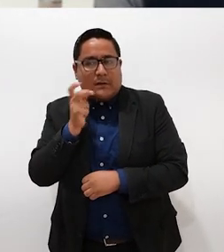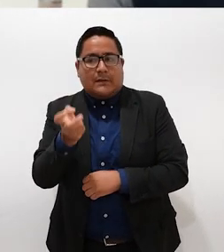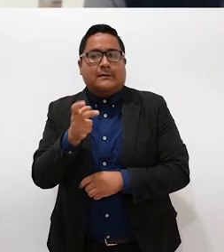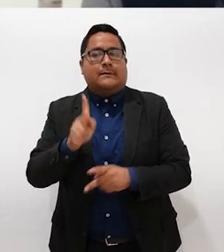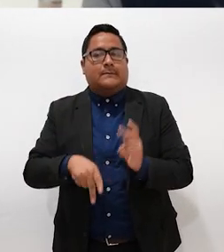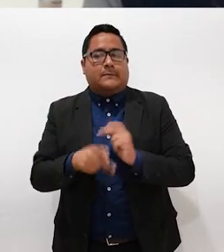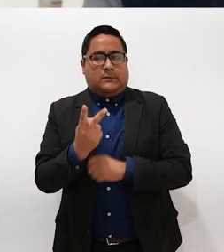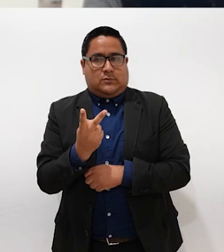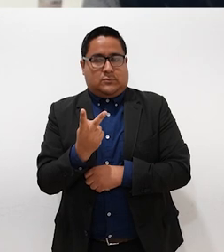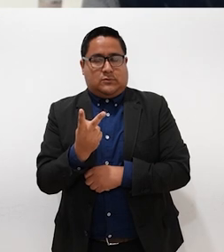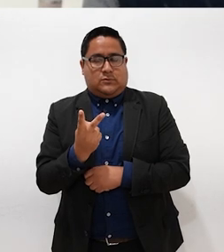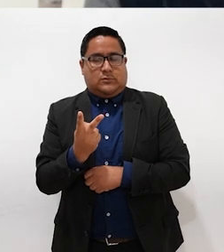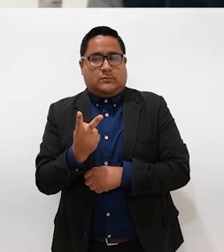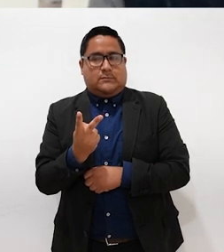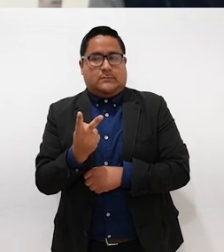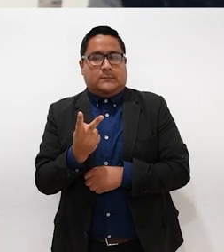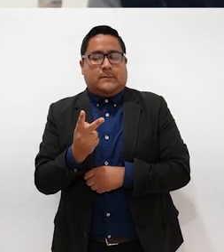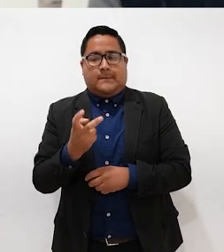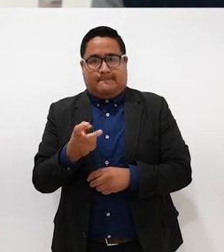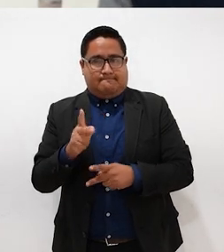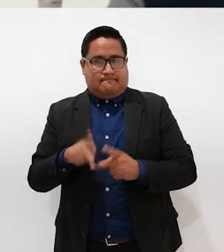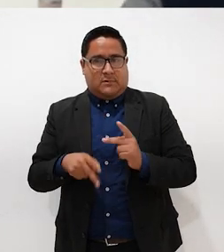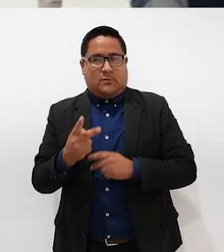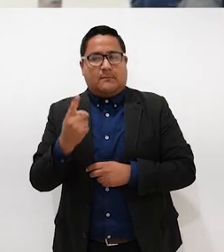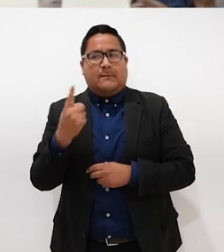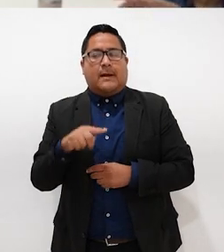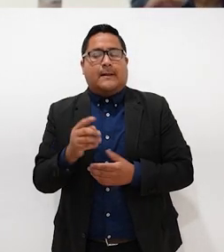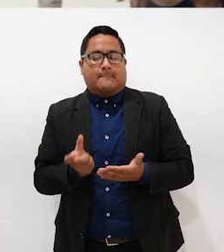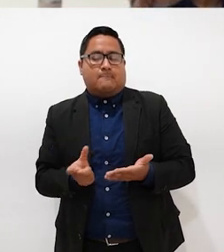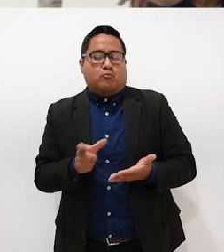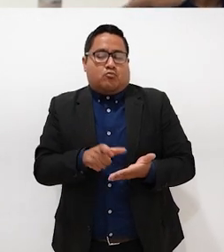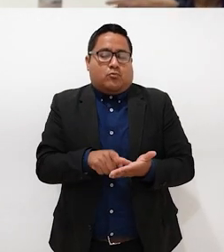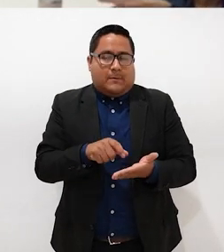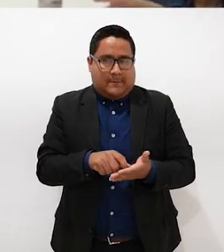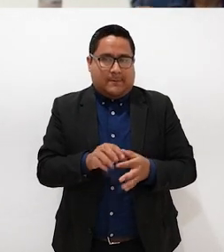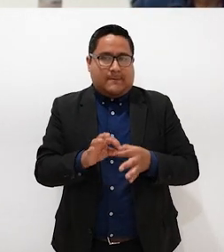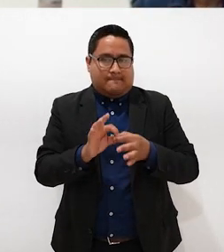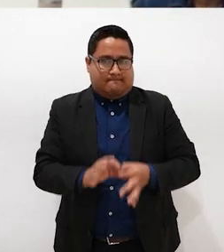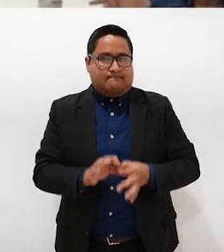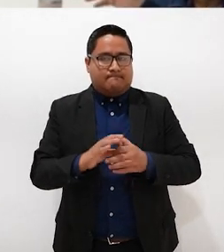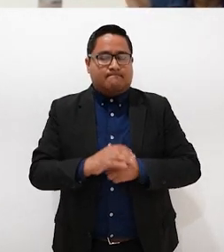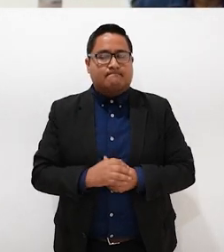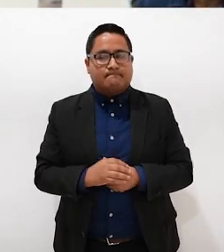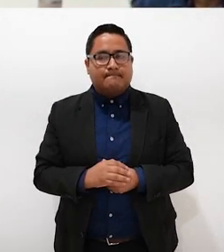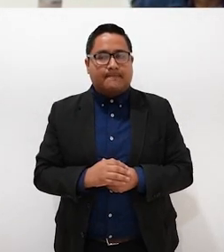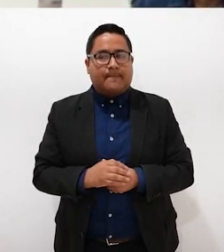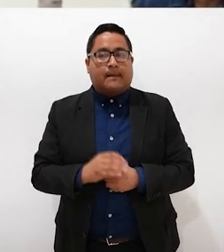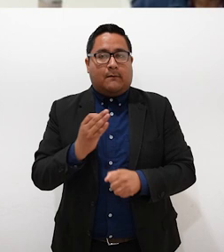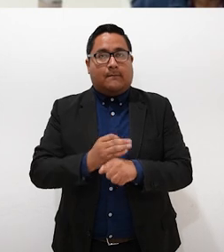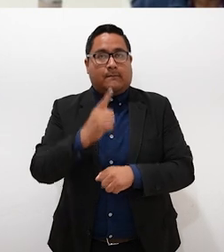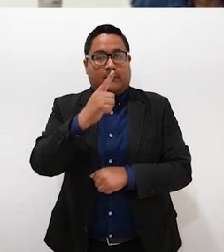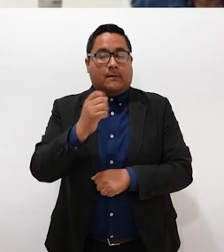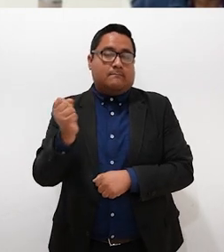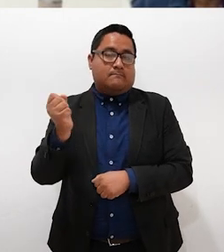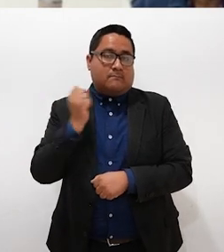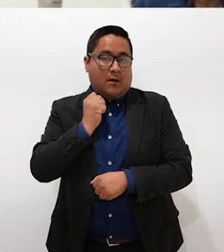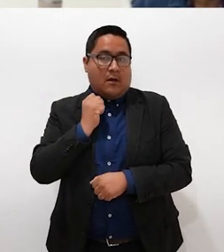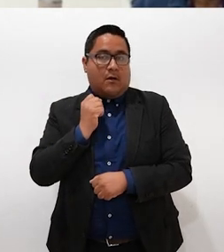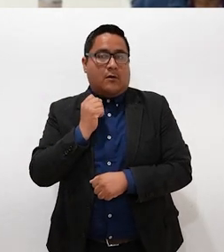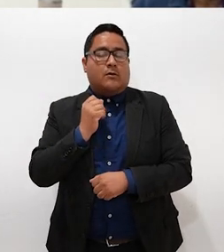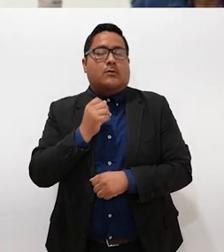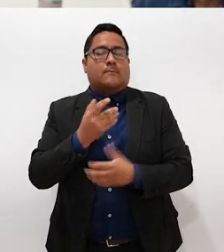parte, pudiéramos decir, para complementar la 3D3, está en el Senado por